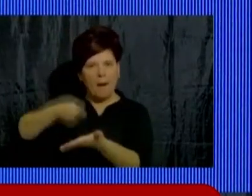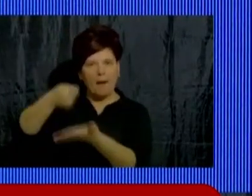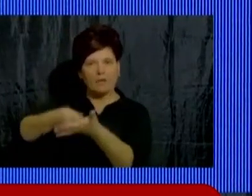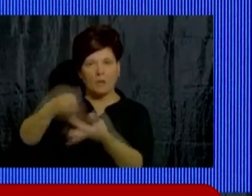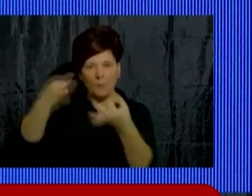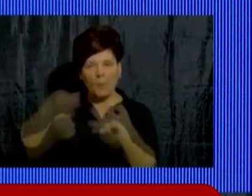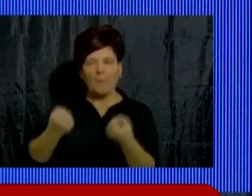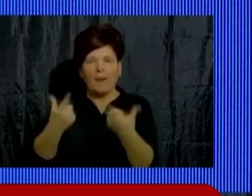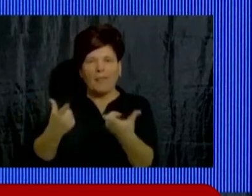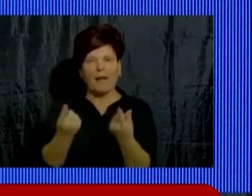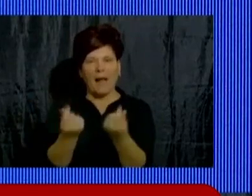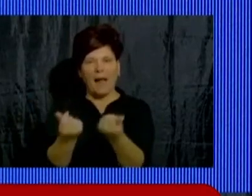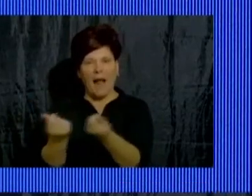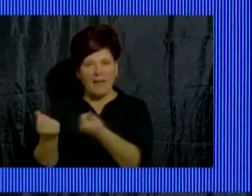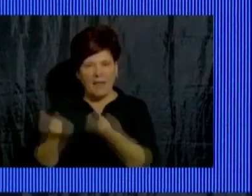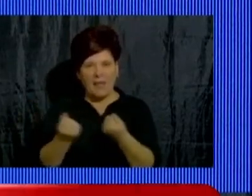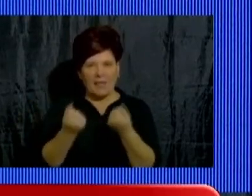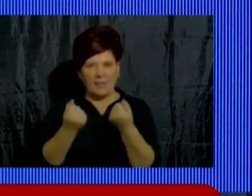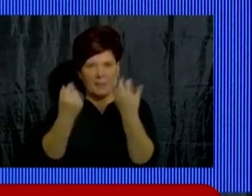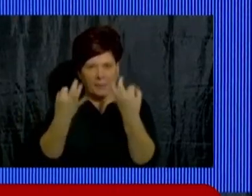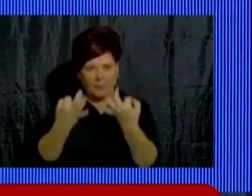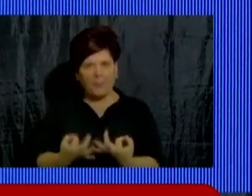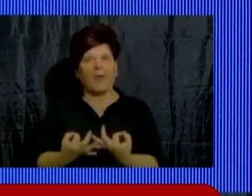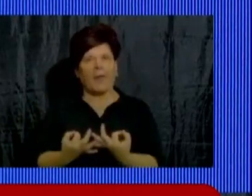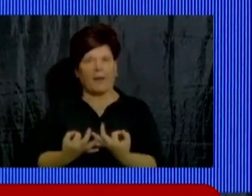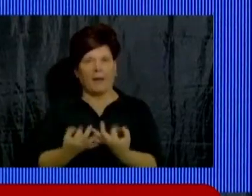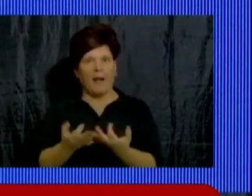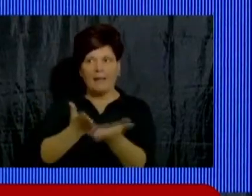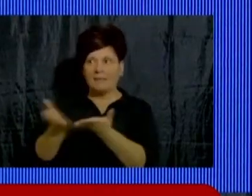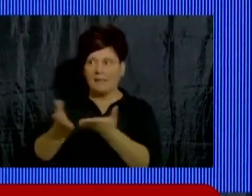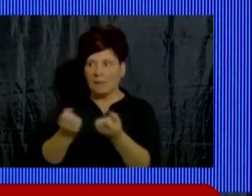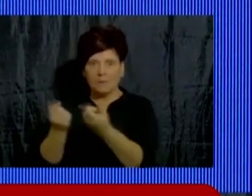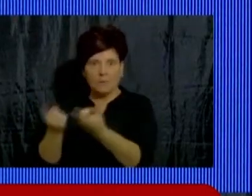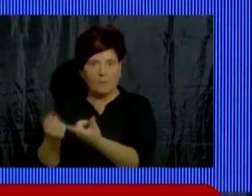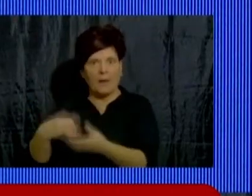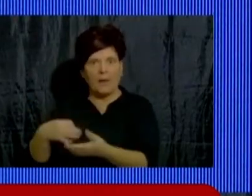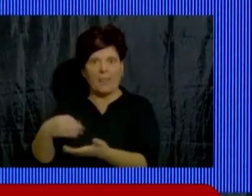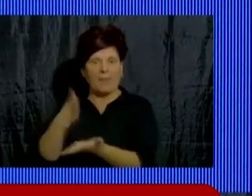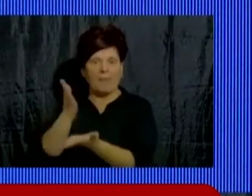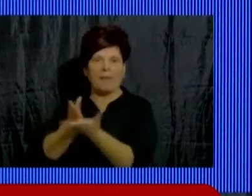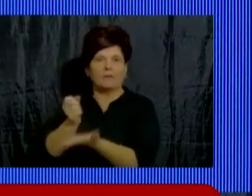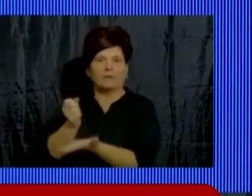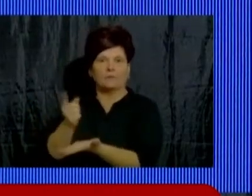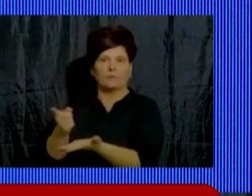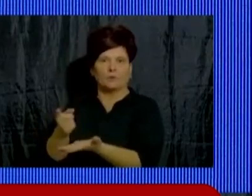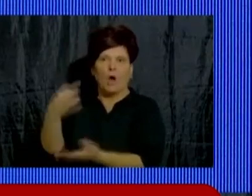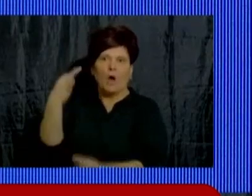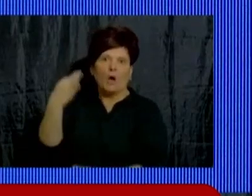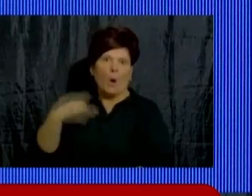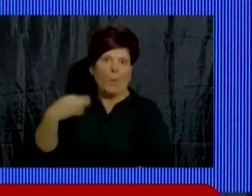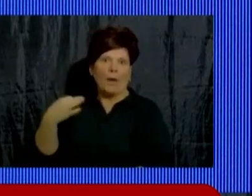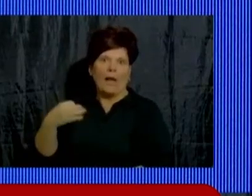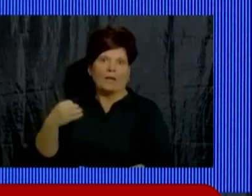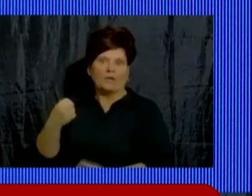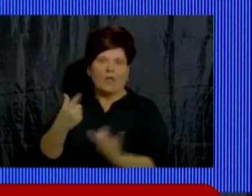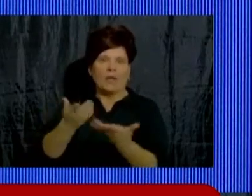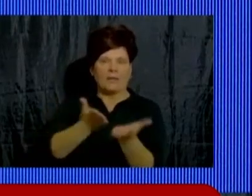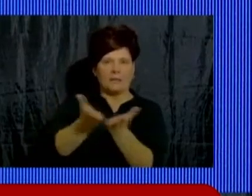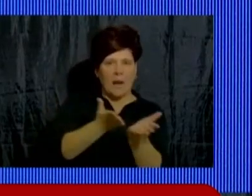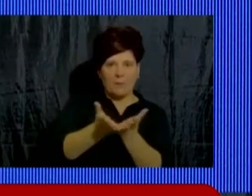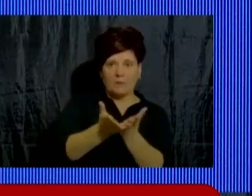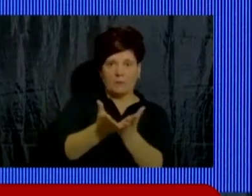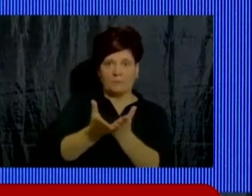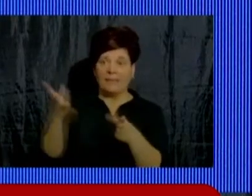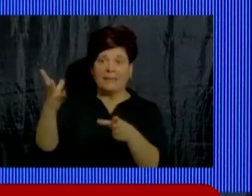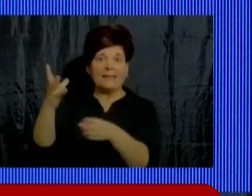darle la calidad al servicio que por derecho corresponde y que es nuestra obligación prestar. Para que en Córdoba el transporte comience